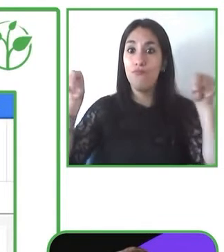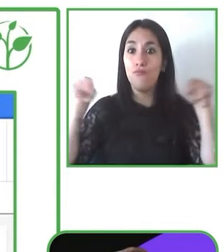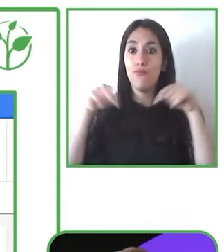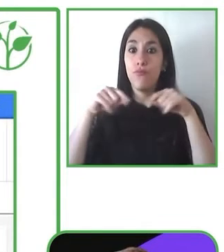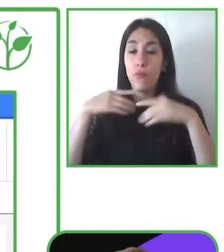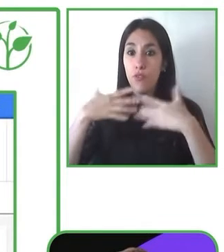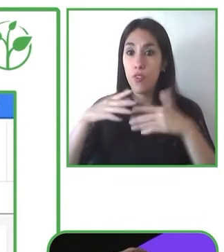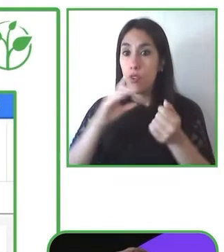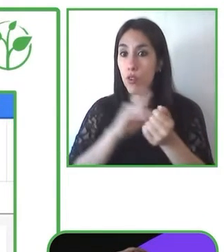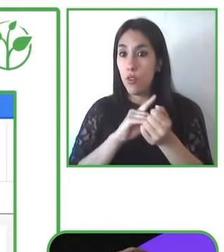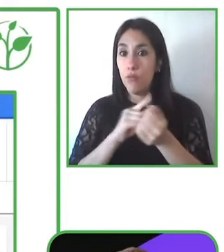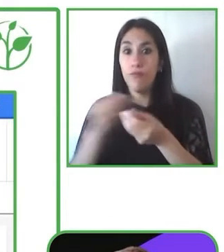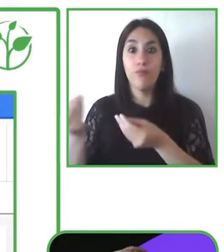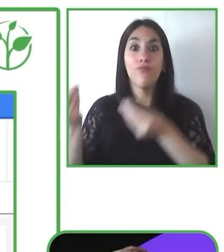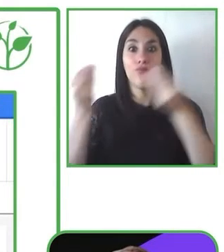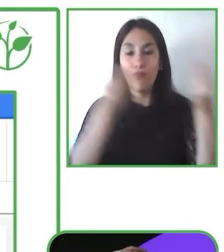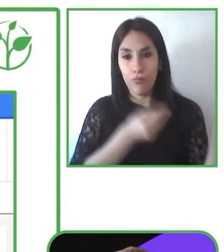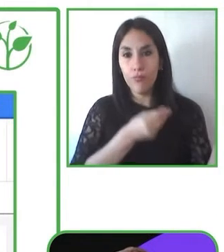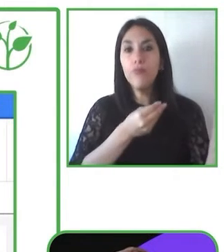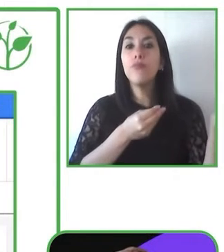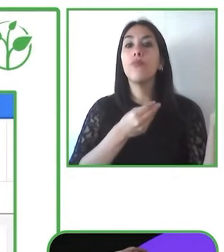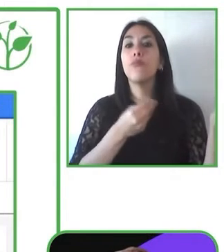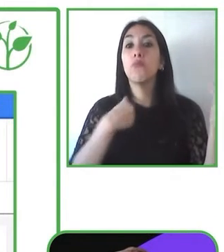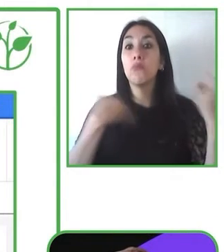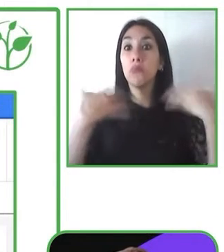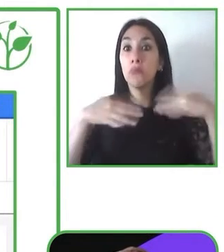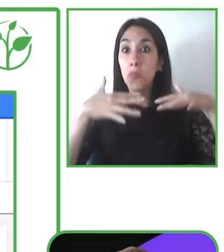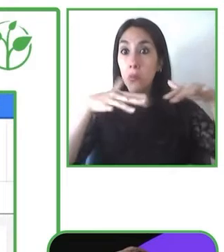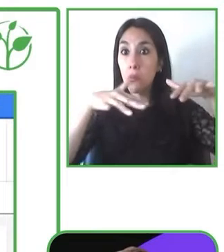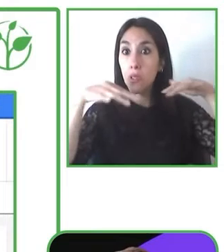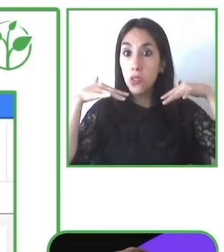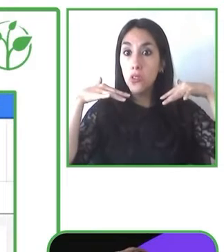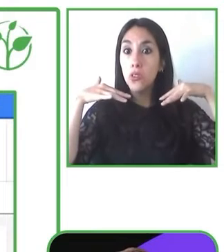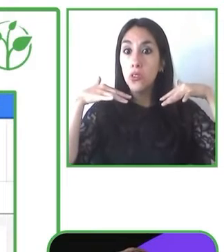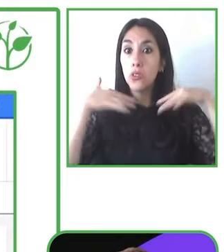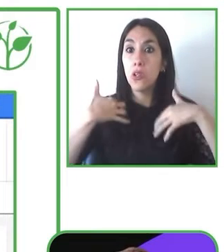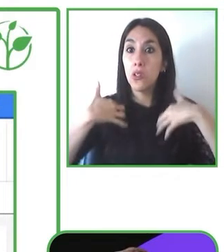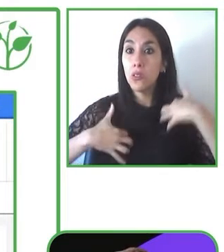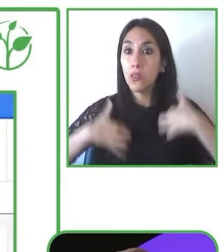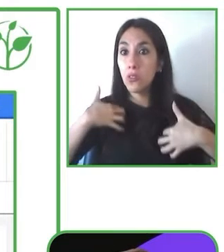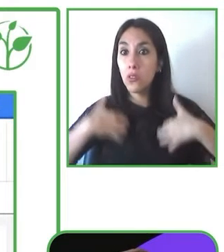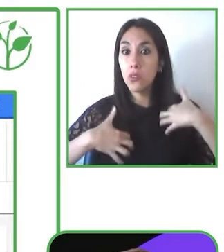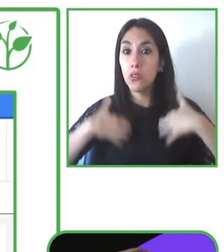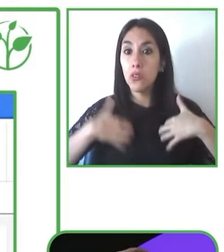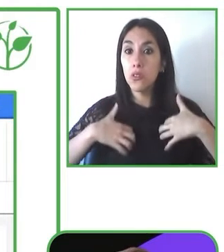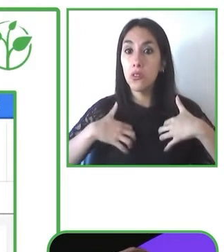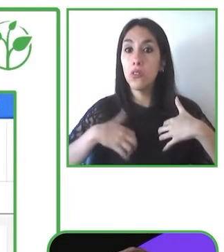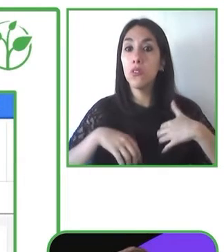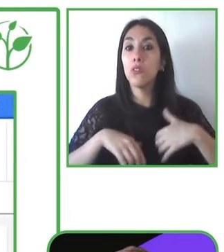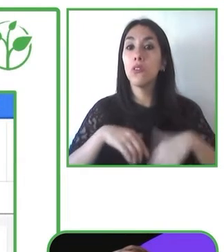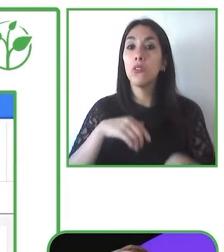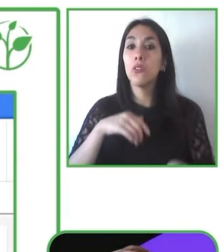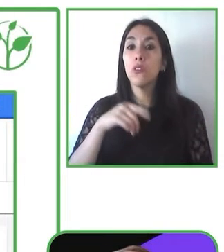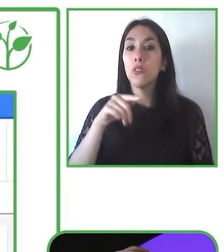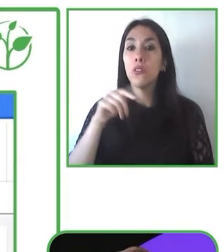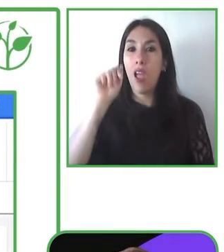panel hay algo muy interesante. en ATOS estamos tratando de reducir y